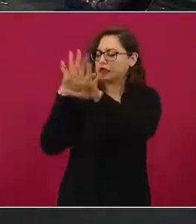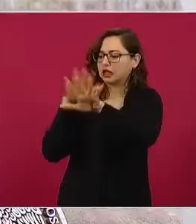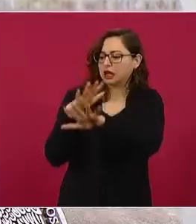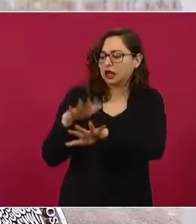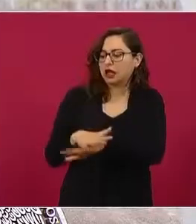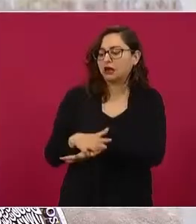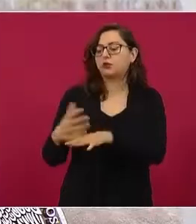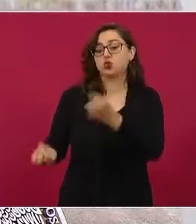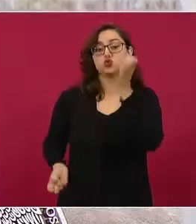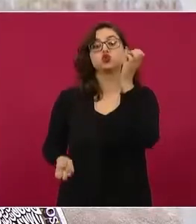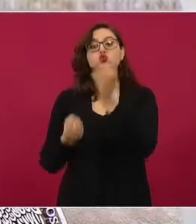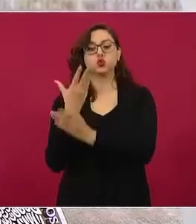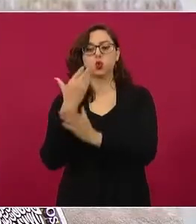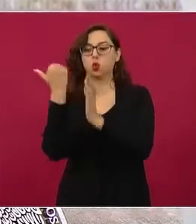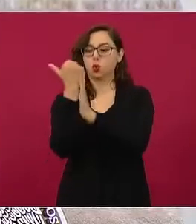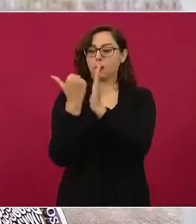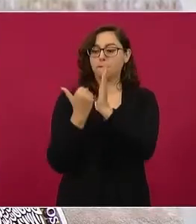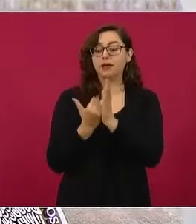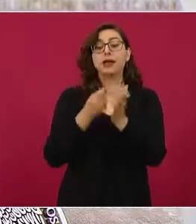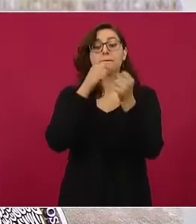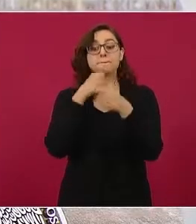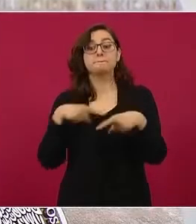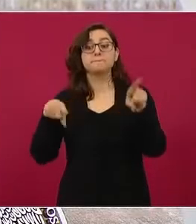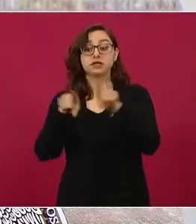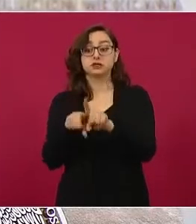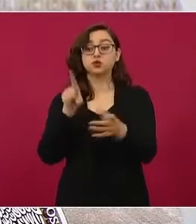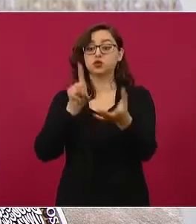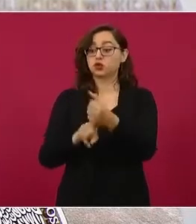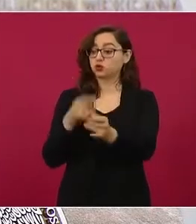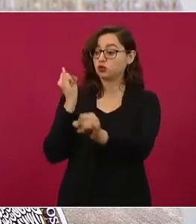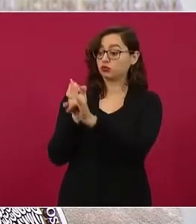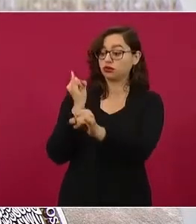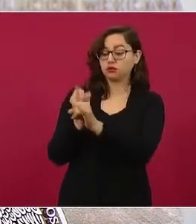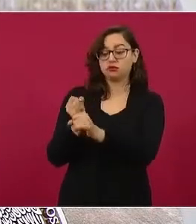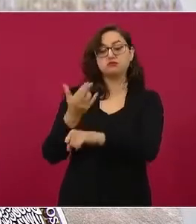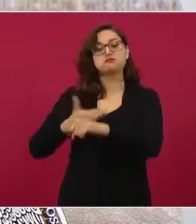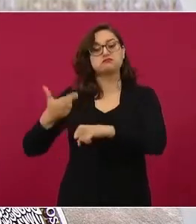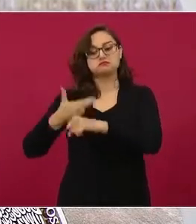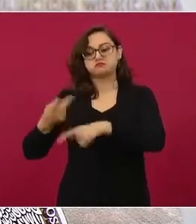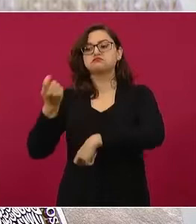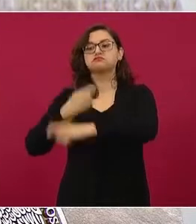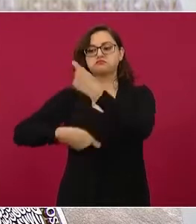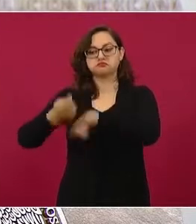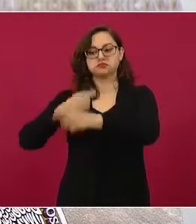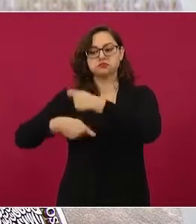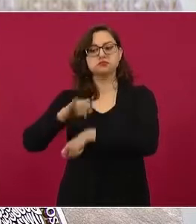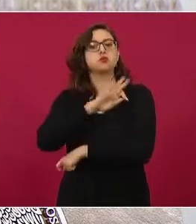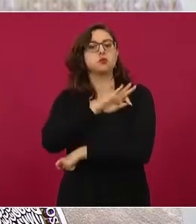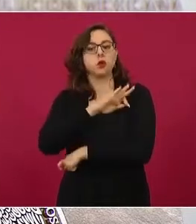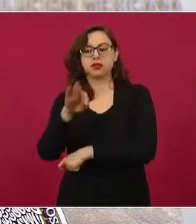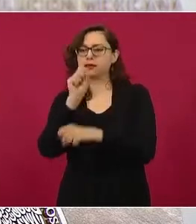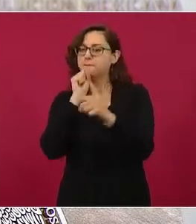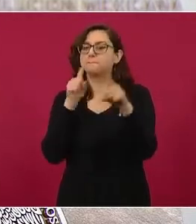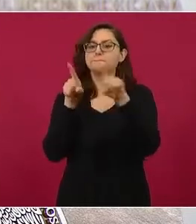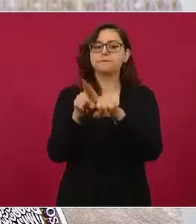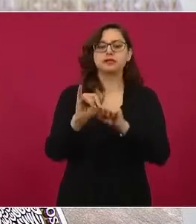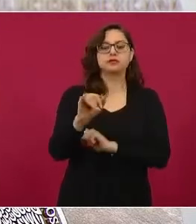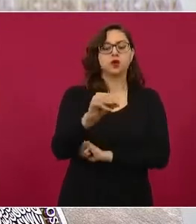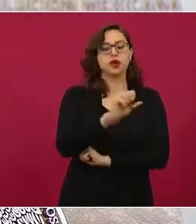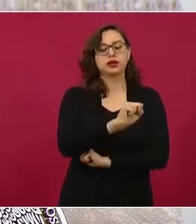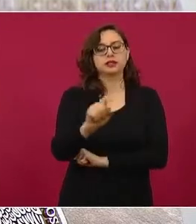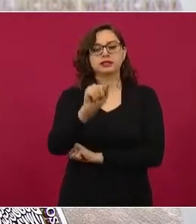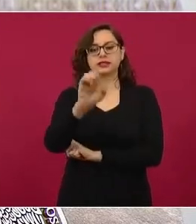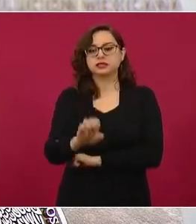y se dispuso que se pudiera hacer el trámite por vía electrónica. Esto después fue adoptado por el Issste y por otros